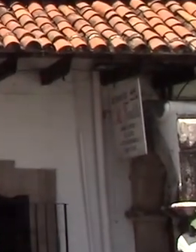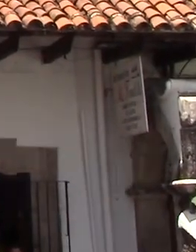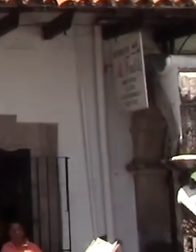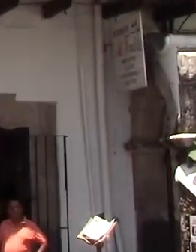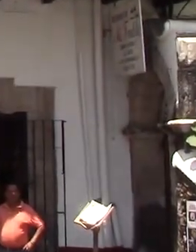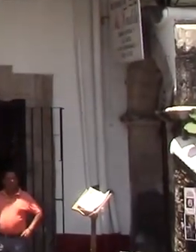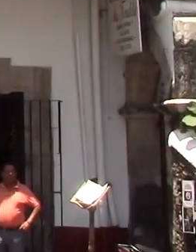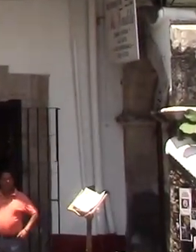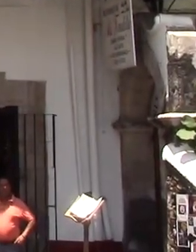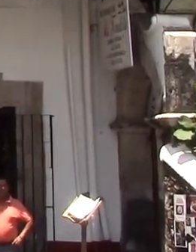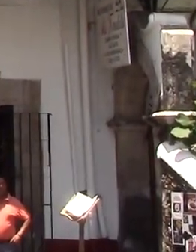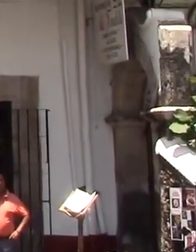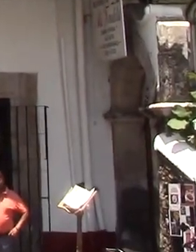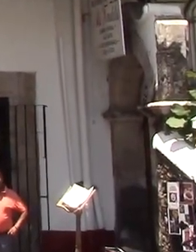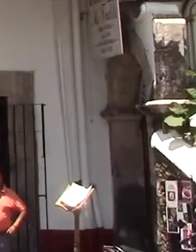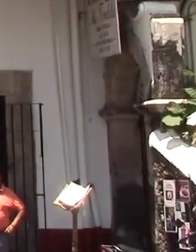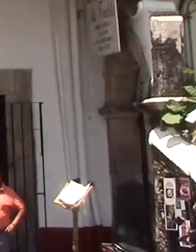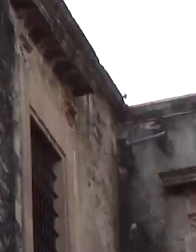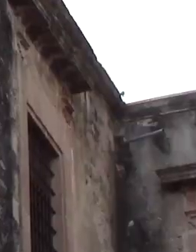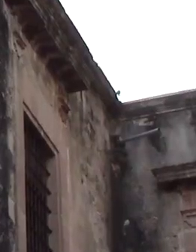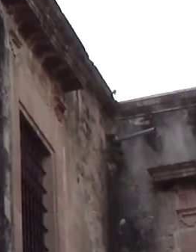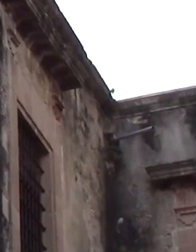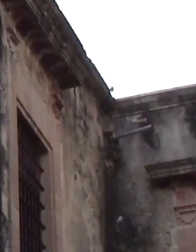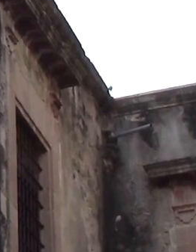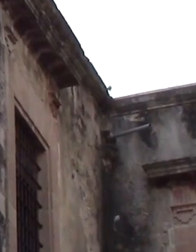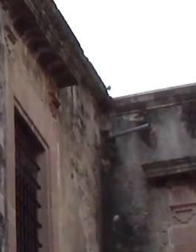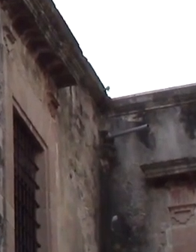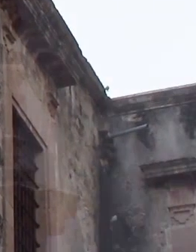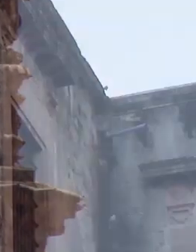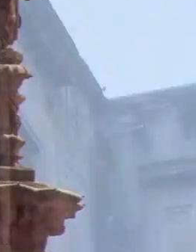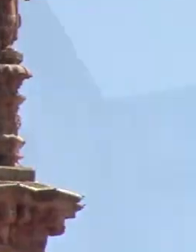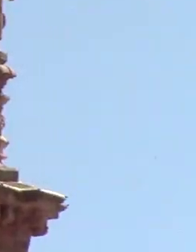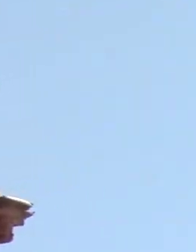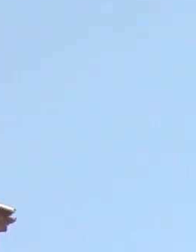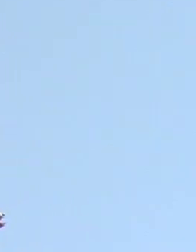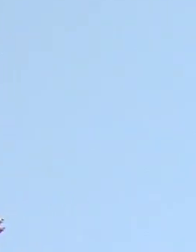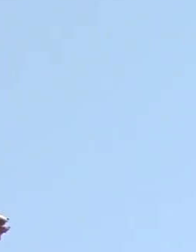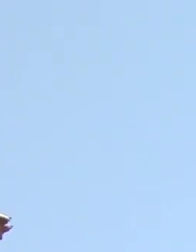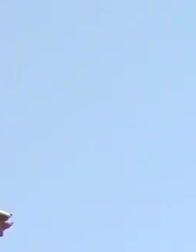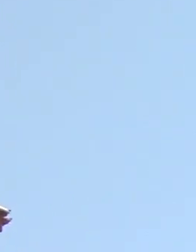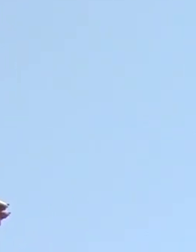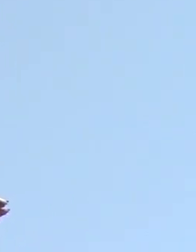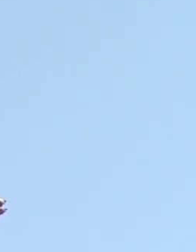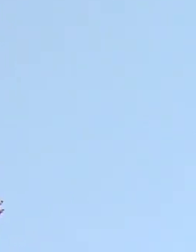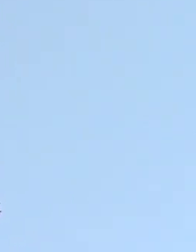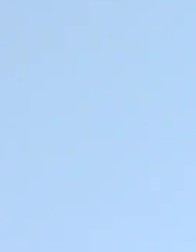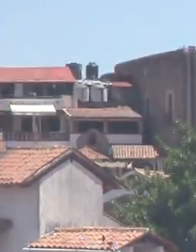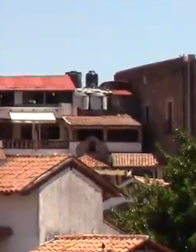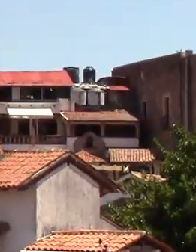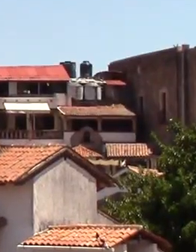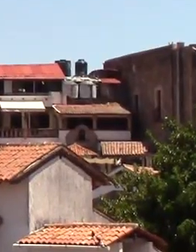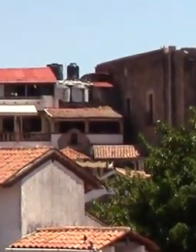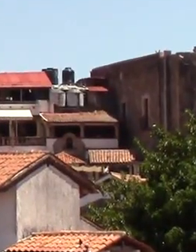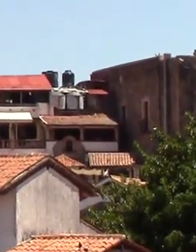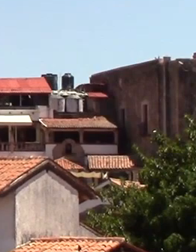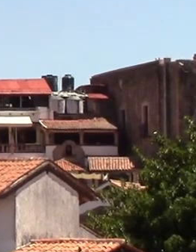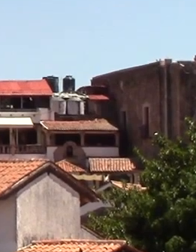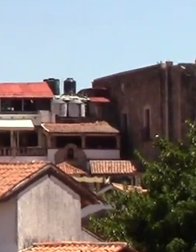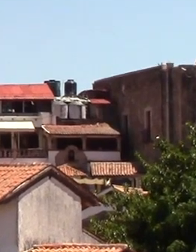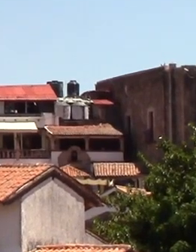Lo anterior refrenda al compromiso que tiene el presidente de la República con el legado cultural que tiene el estado de Guerrero.